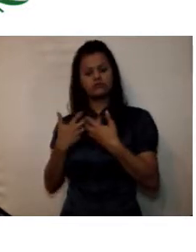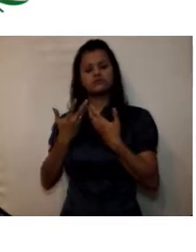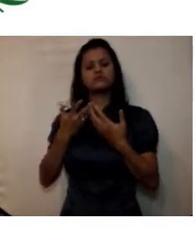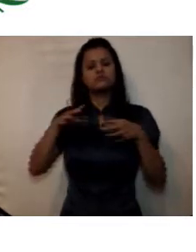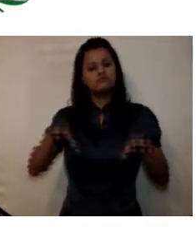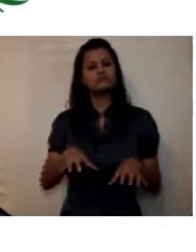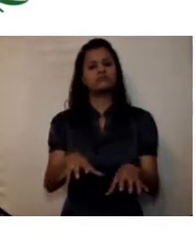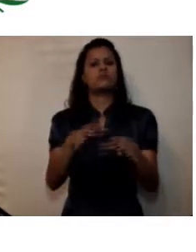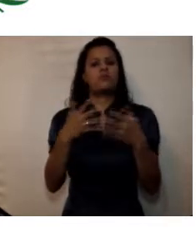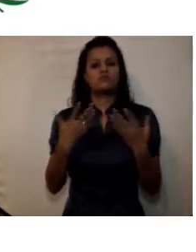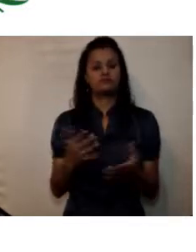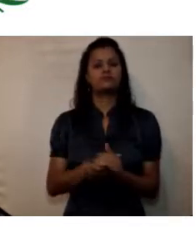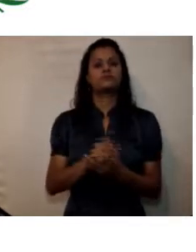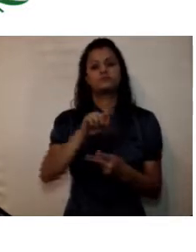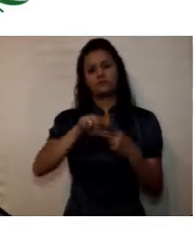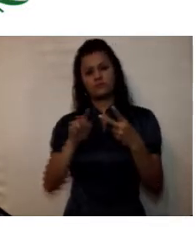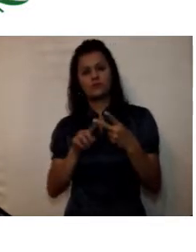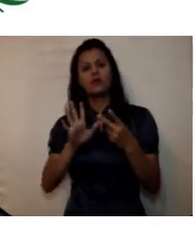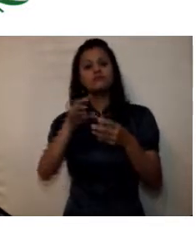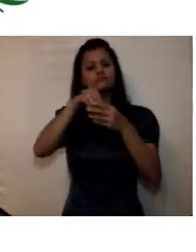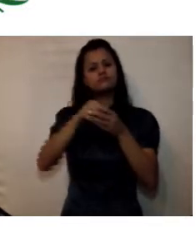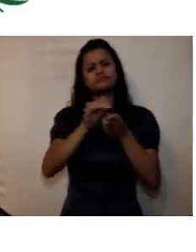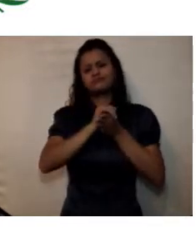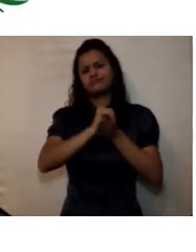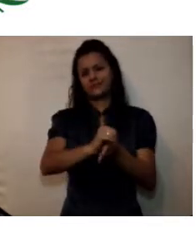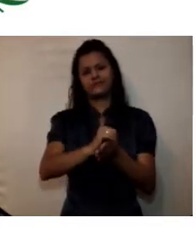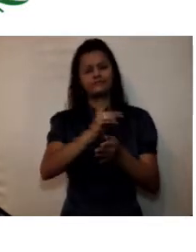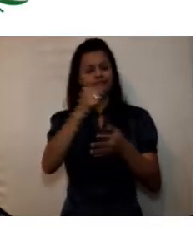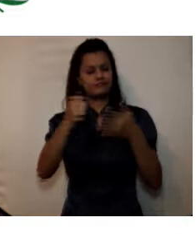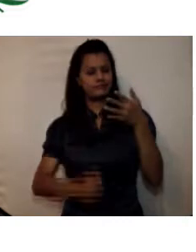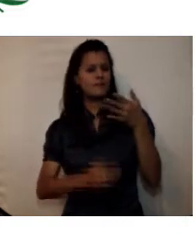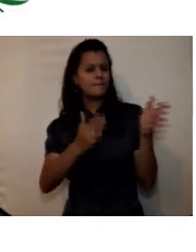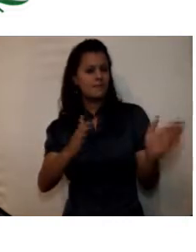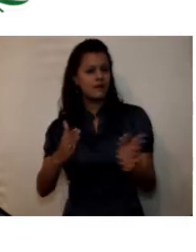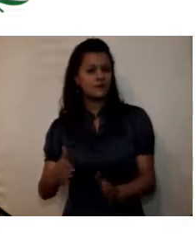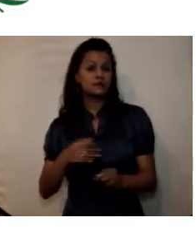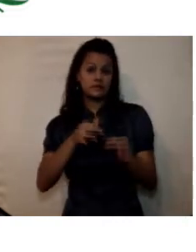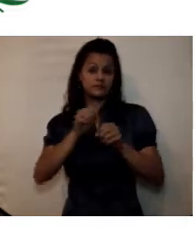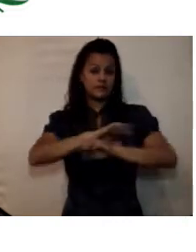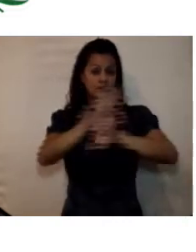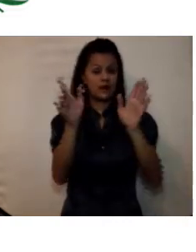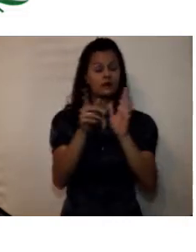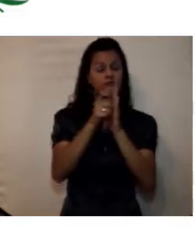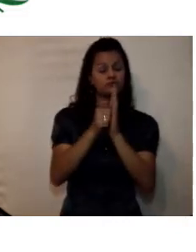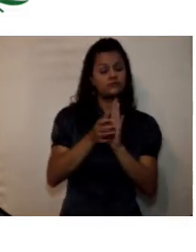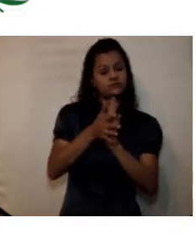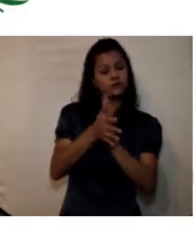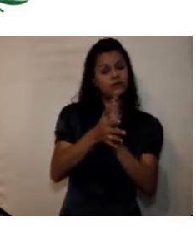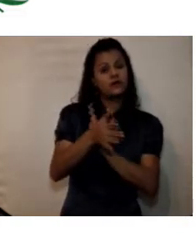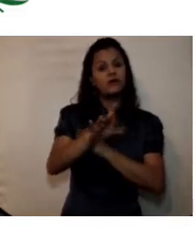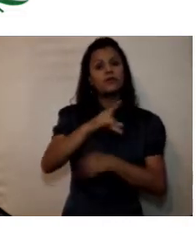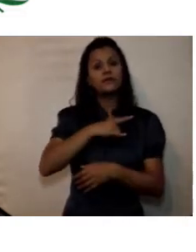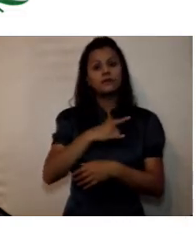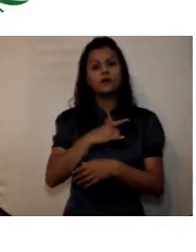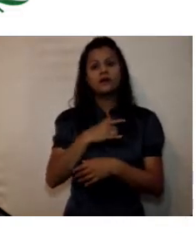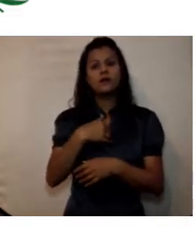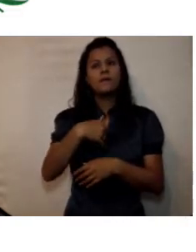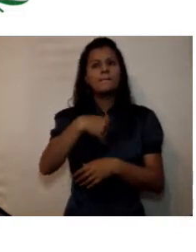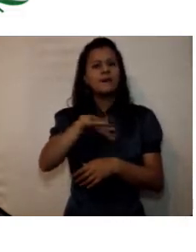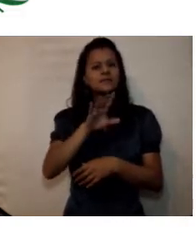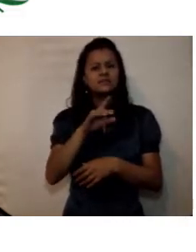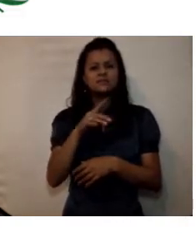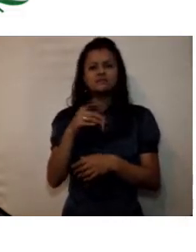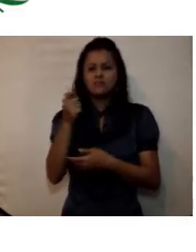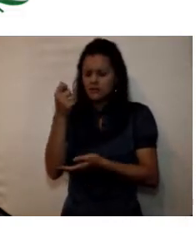metodología de planes en eso pues hacer claridad que la universidad cuenta la unidad mínima de gestión se llama destino presupuestal